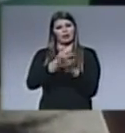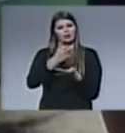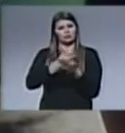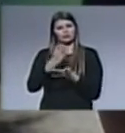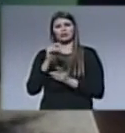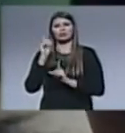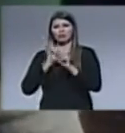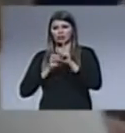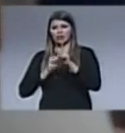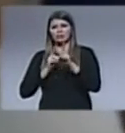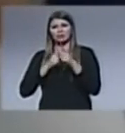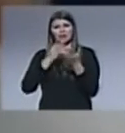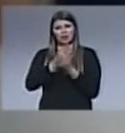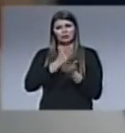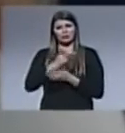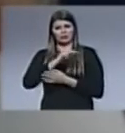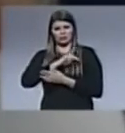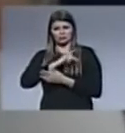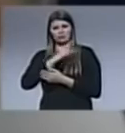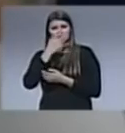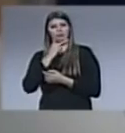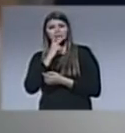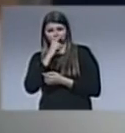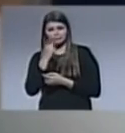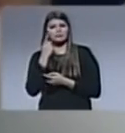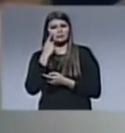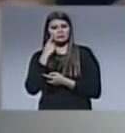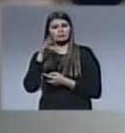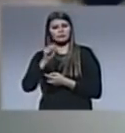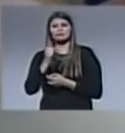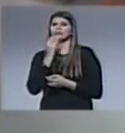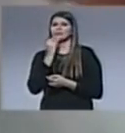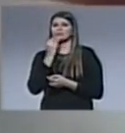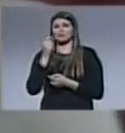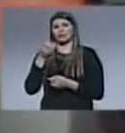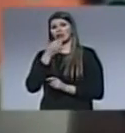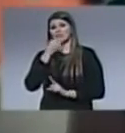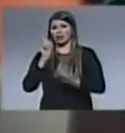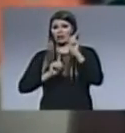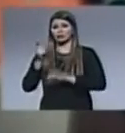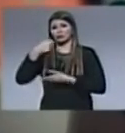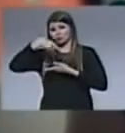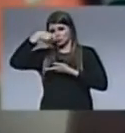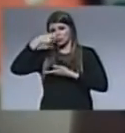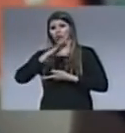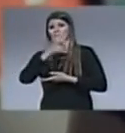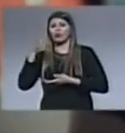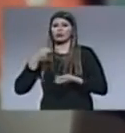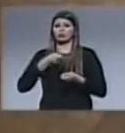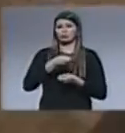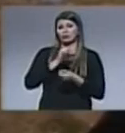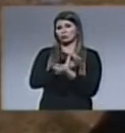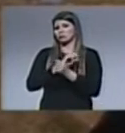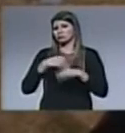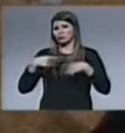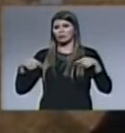Es solo ministrar a alguien que necesita a Jesús. Solo que resulta ser un traficante de drogas o un criminal o lo que sea.